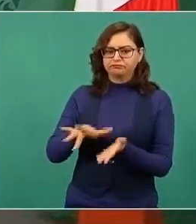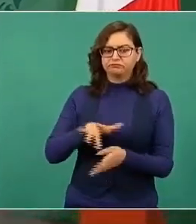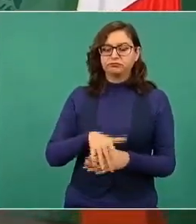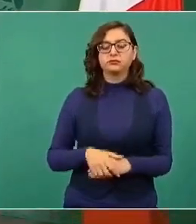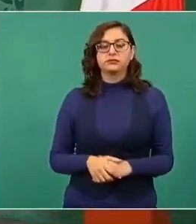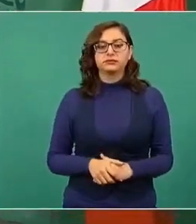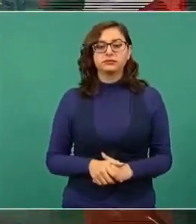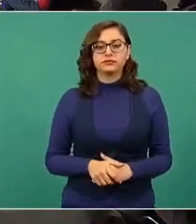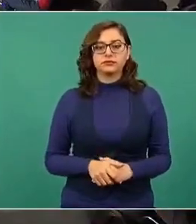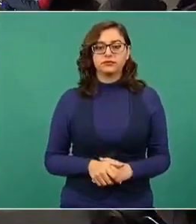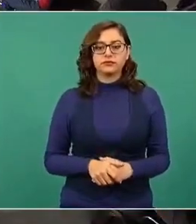Gracias, señor compañero.